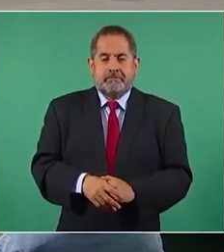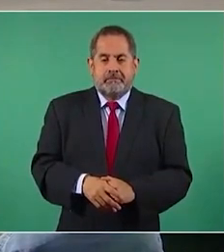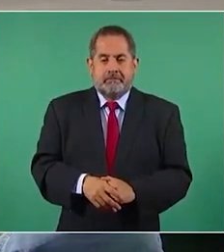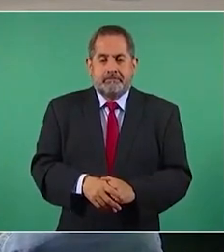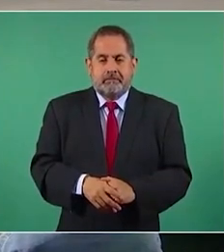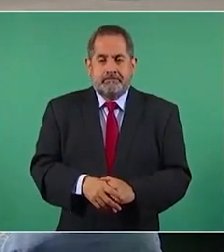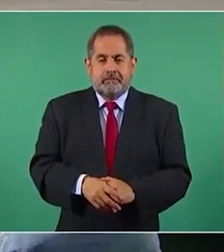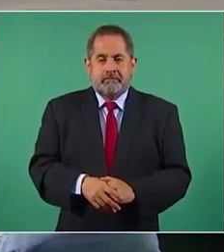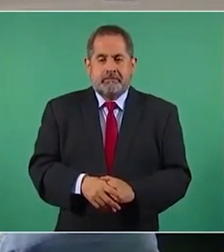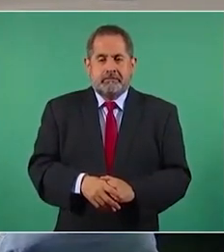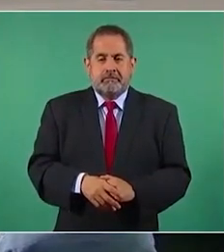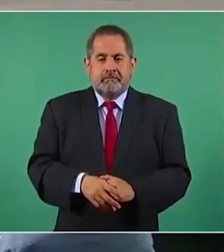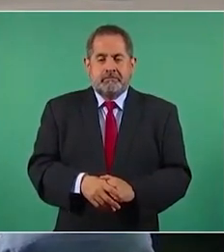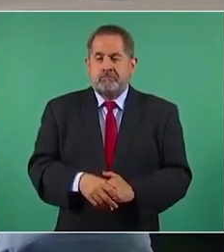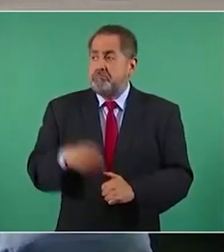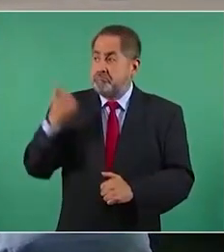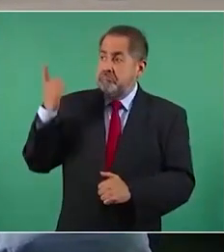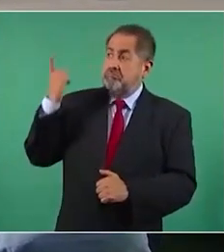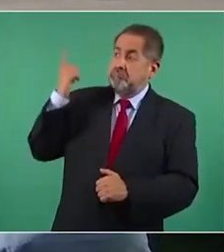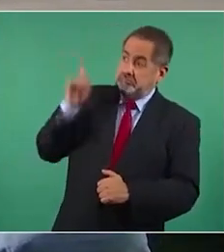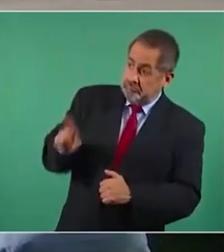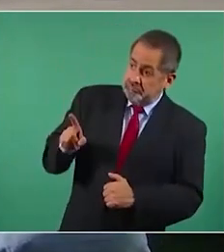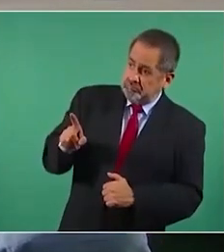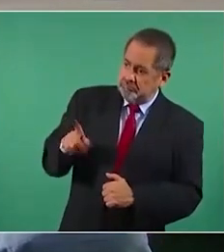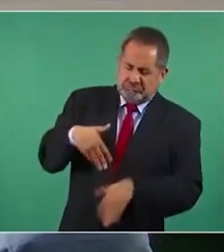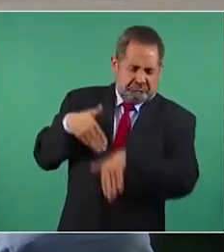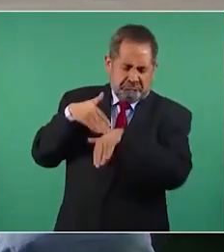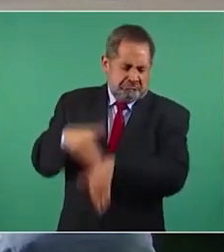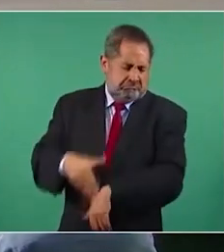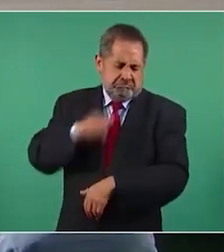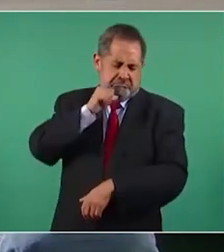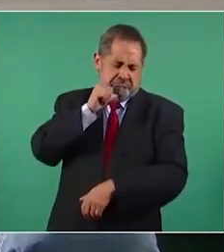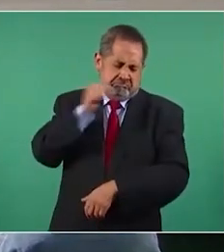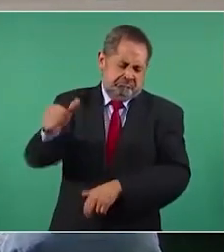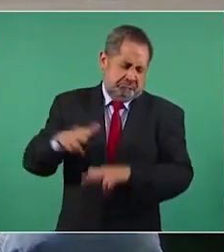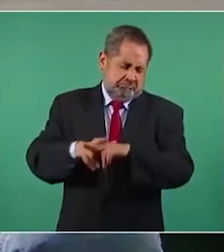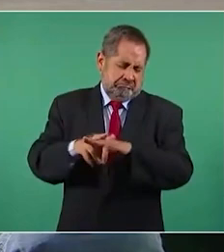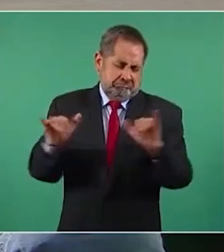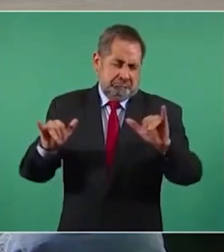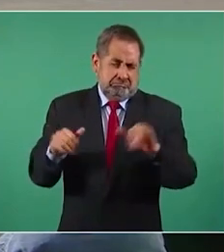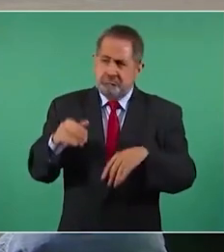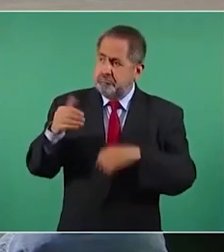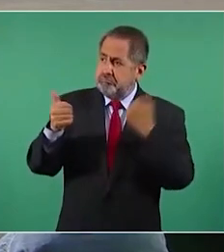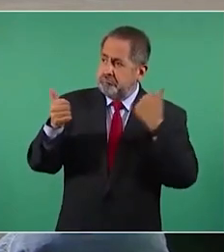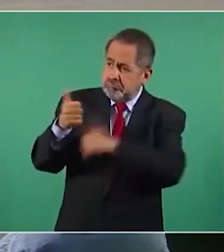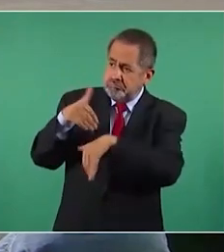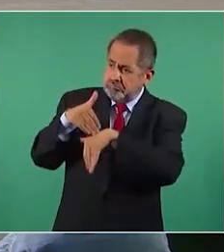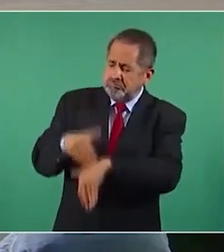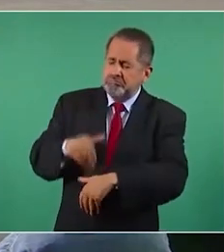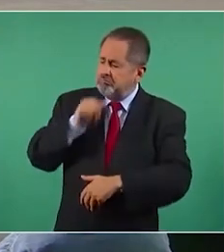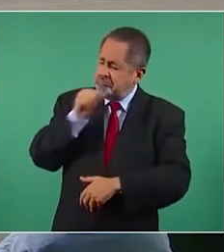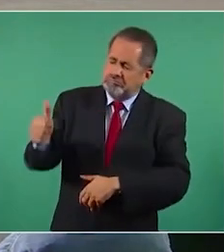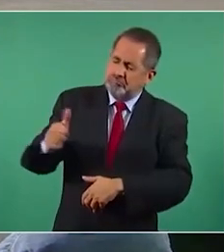no recibimos órdenes de nadie no nos subordinamos a nadie